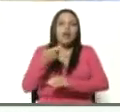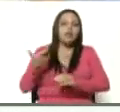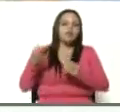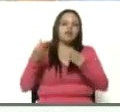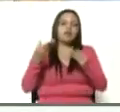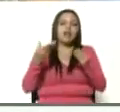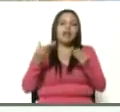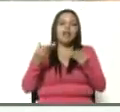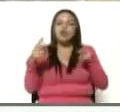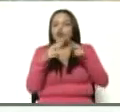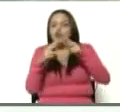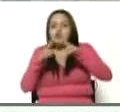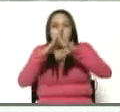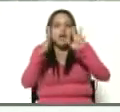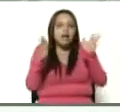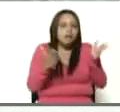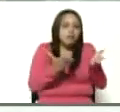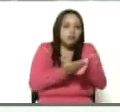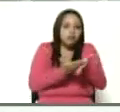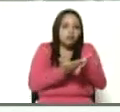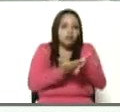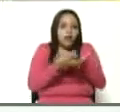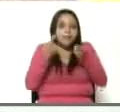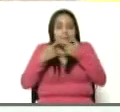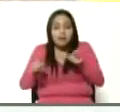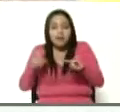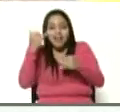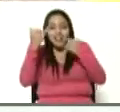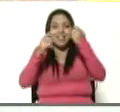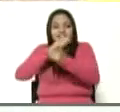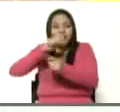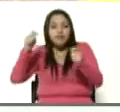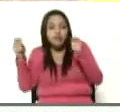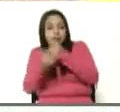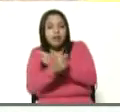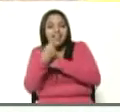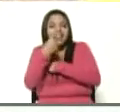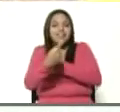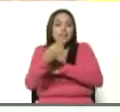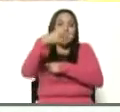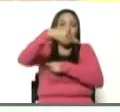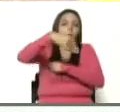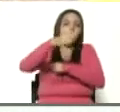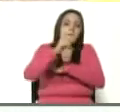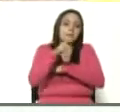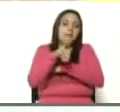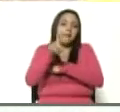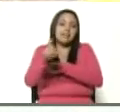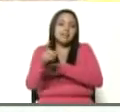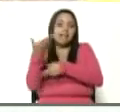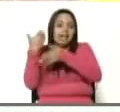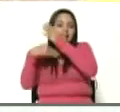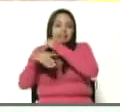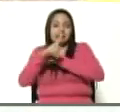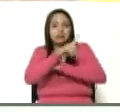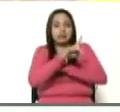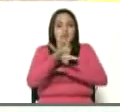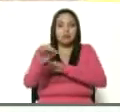mundo de lo que se trata es de transformarlo. dijo Carlos Mar hace 150 años. Es lo que hace María,